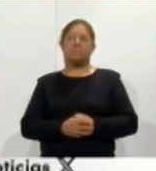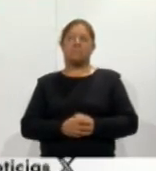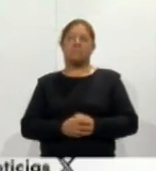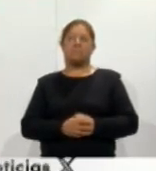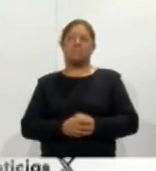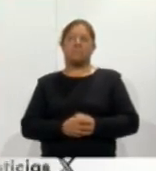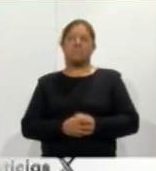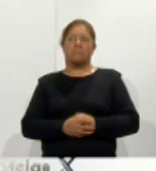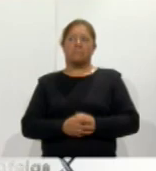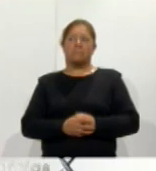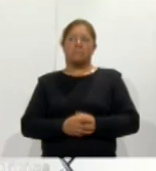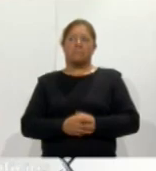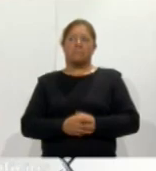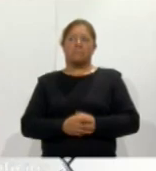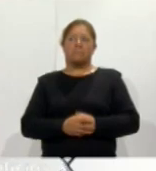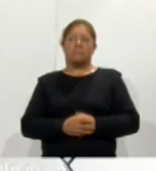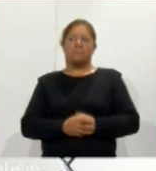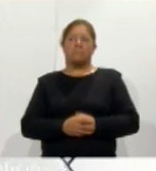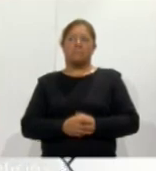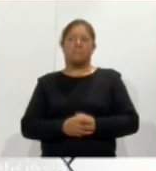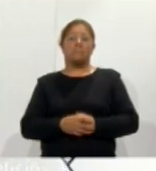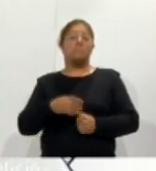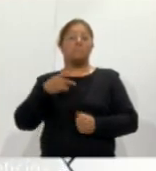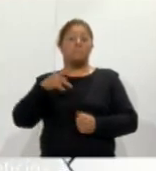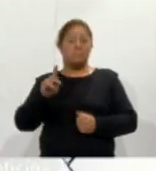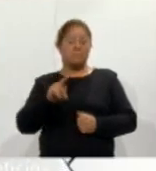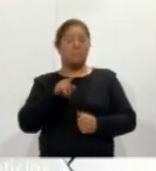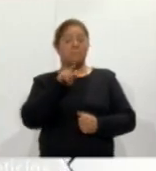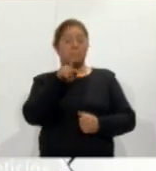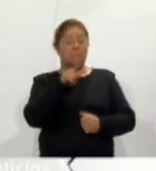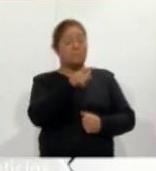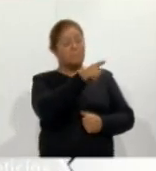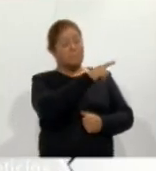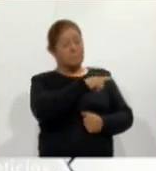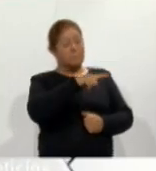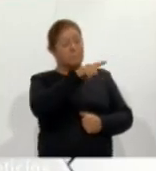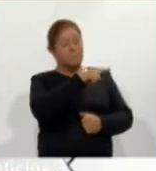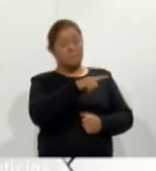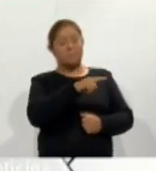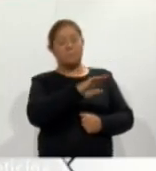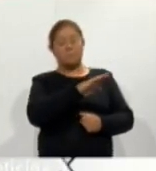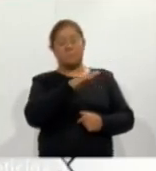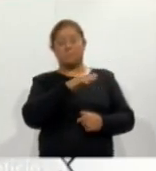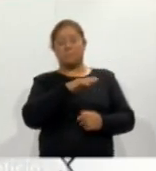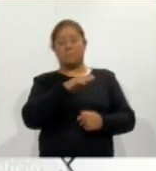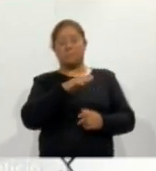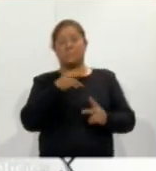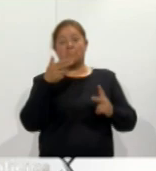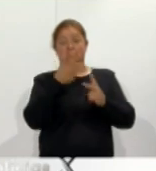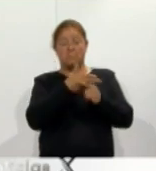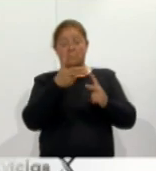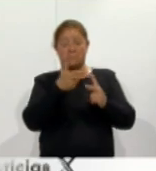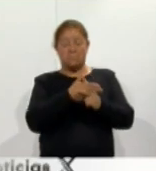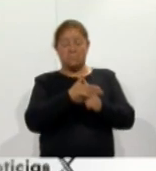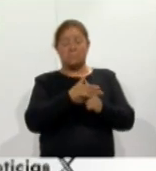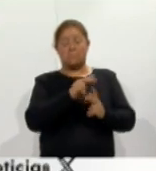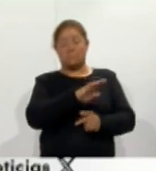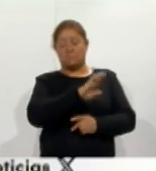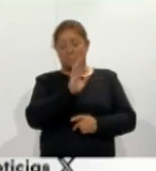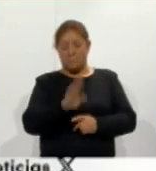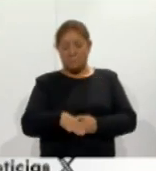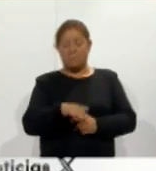vosotros vosotros vais a cometer a Jesús que no es un esclavo que desciende